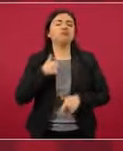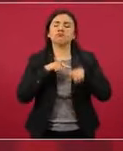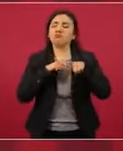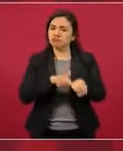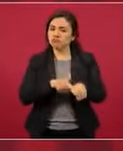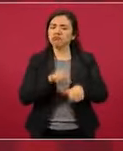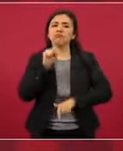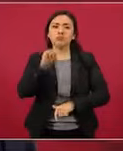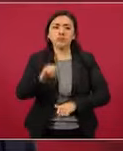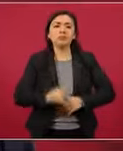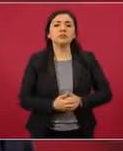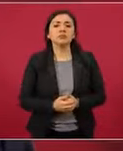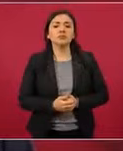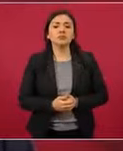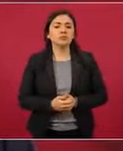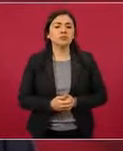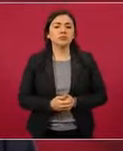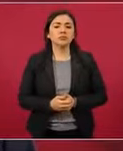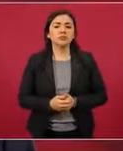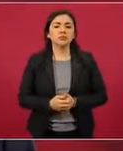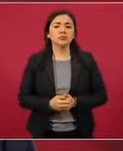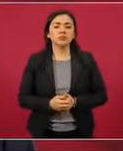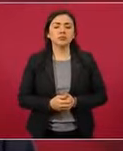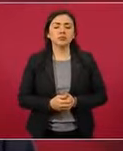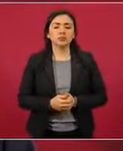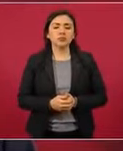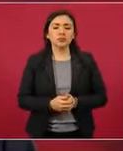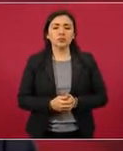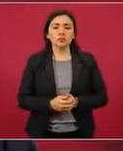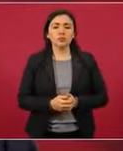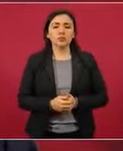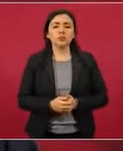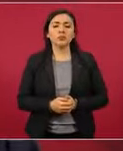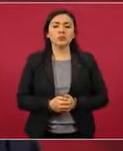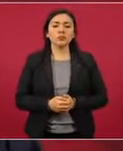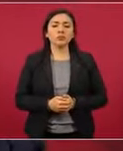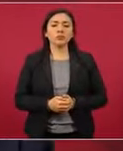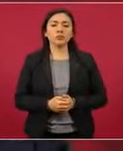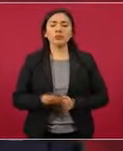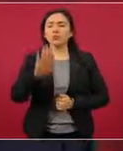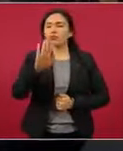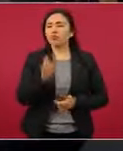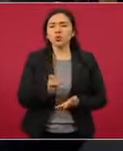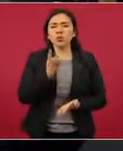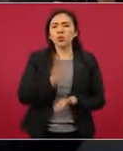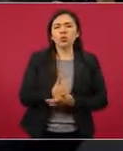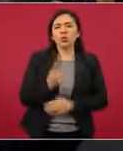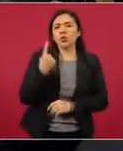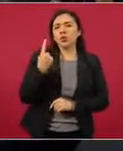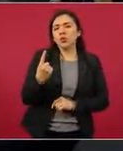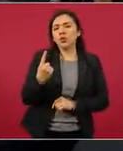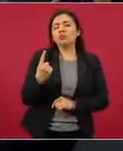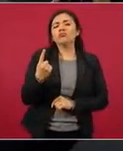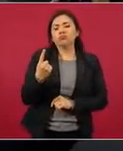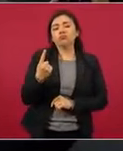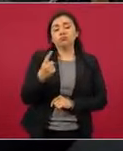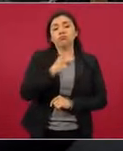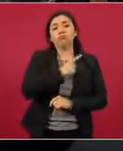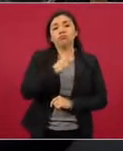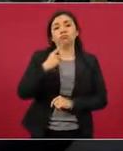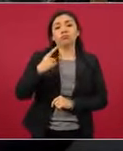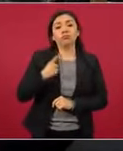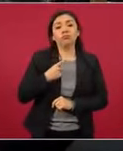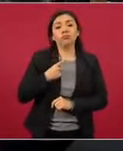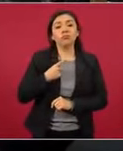haciendo. Nada más, lo único que debe de